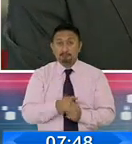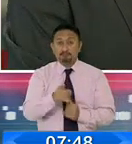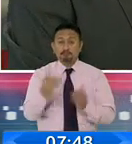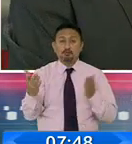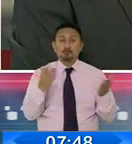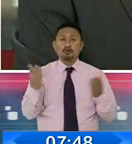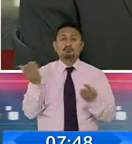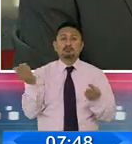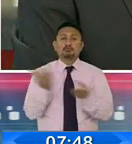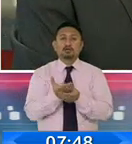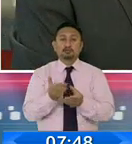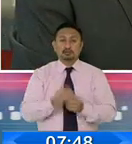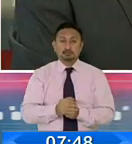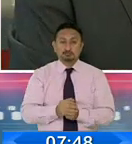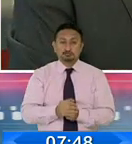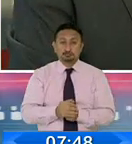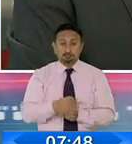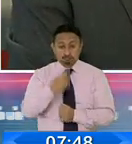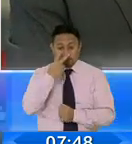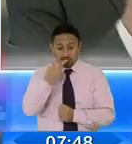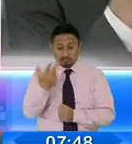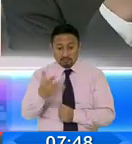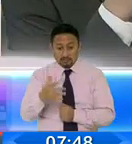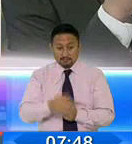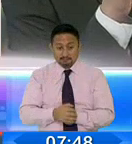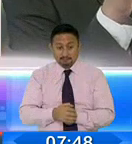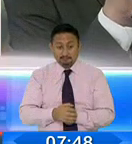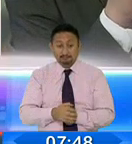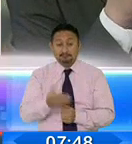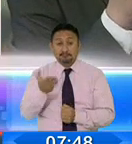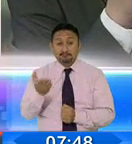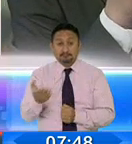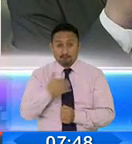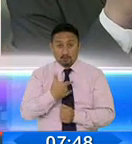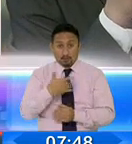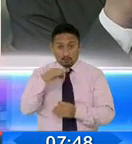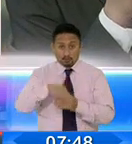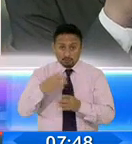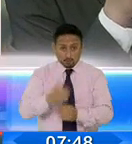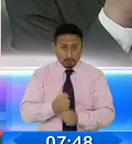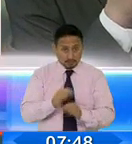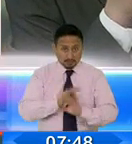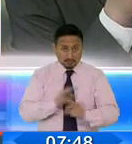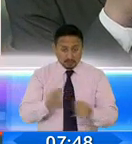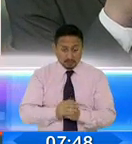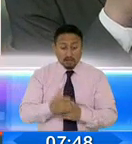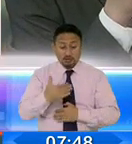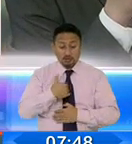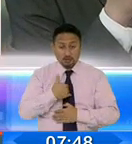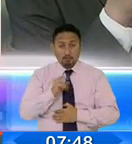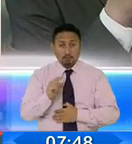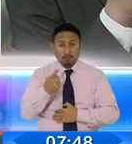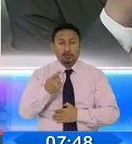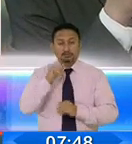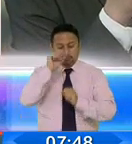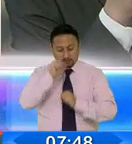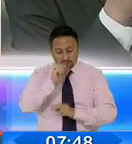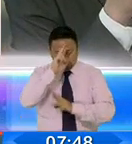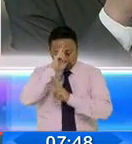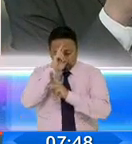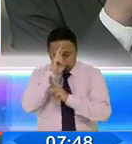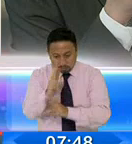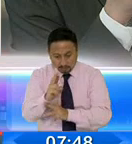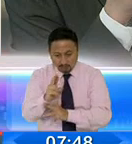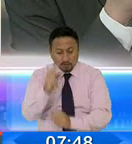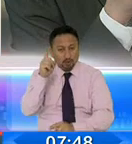con las actas. Ahí vamos a saber si a pesar de eso yo no recupero los votos, seré el primero en reconocer de que